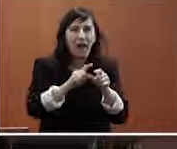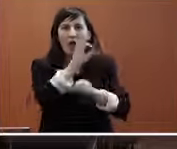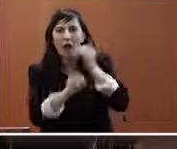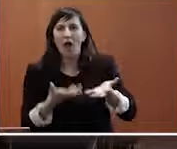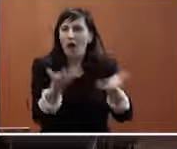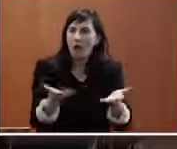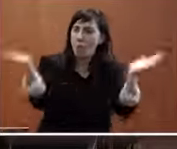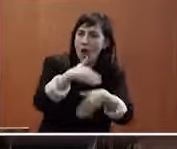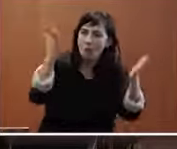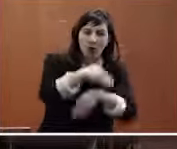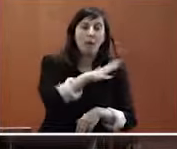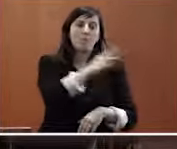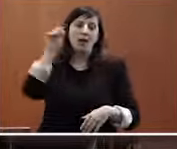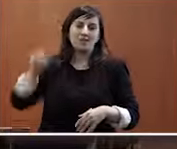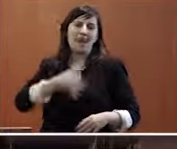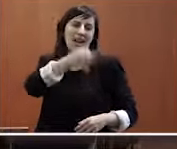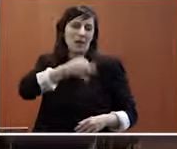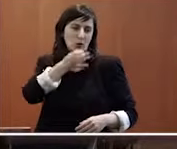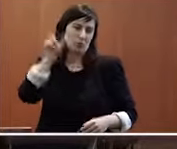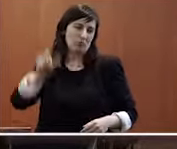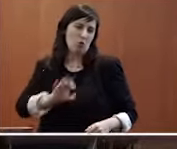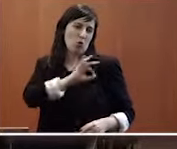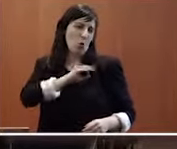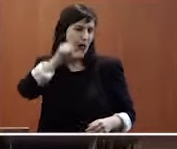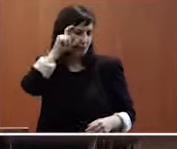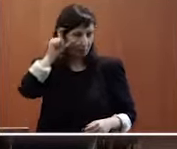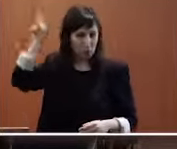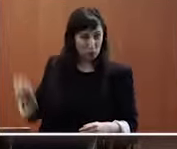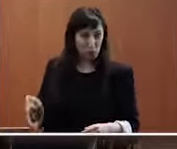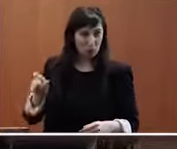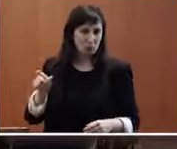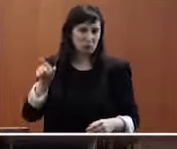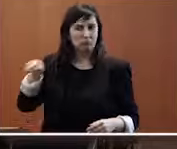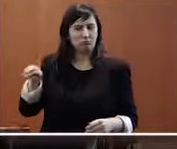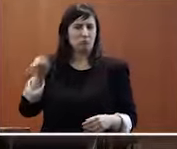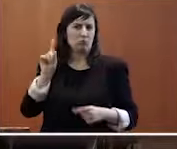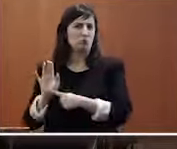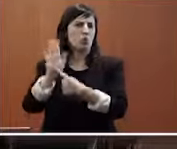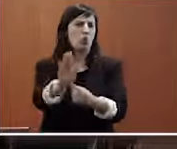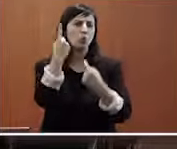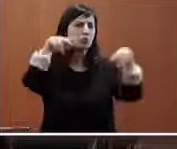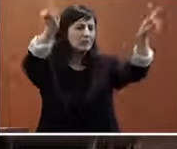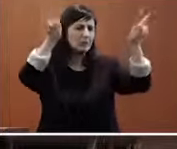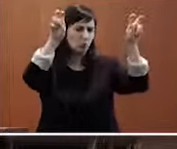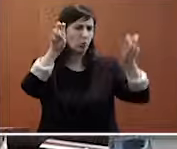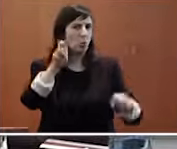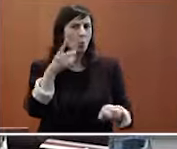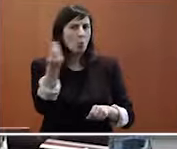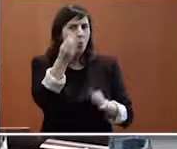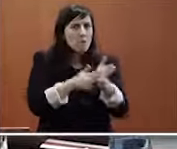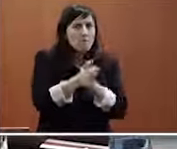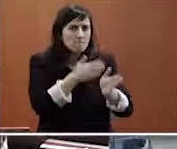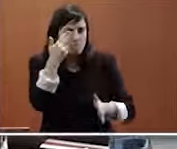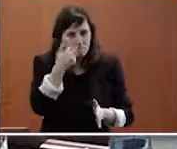tamén do relator deste evento, don Alberto Durán López, que penso que nos propón un título ben suxerente,